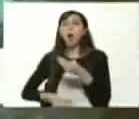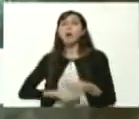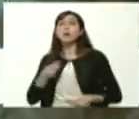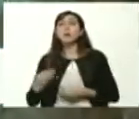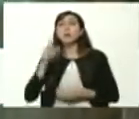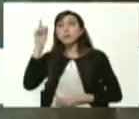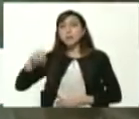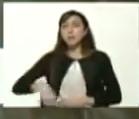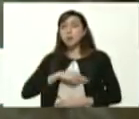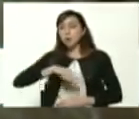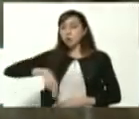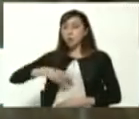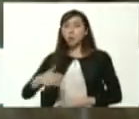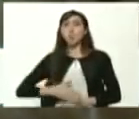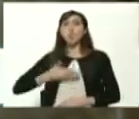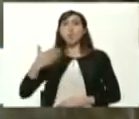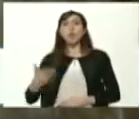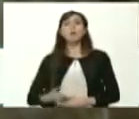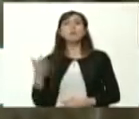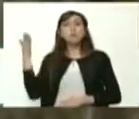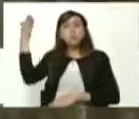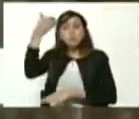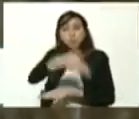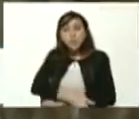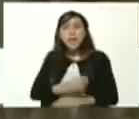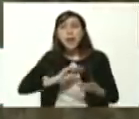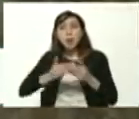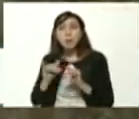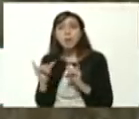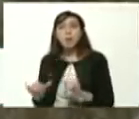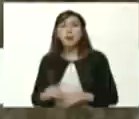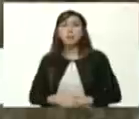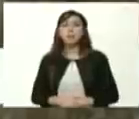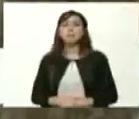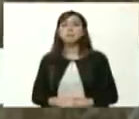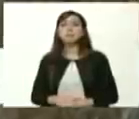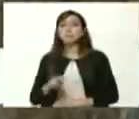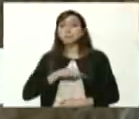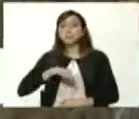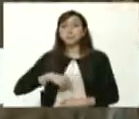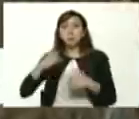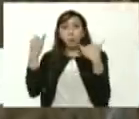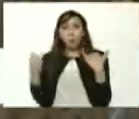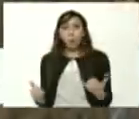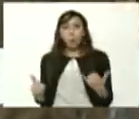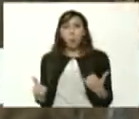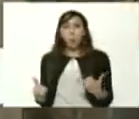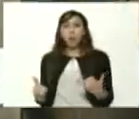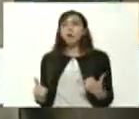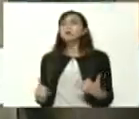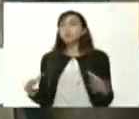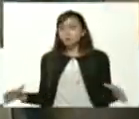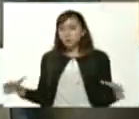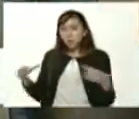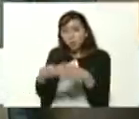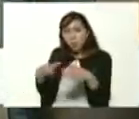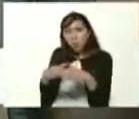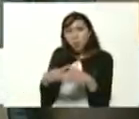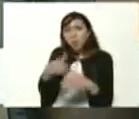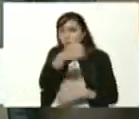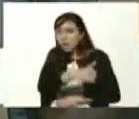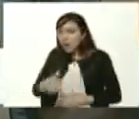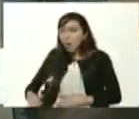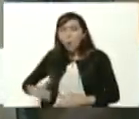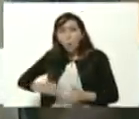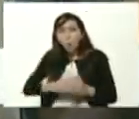que nosotros podamos ir a cada comunidad nosotros en este momento bueno estábamos reunidos con cada uno de